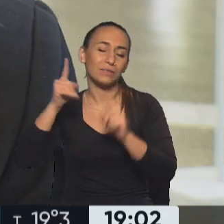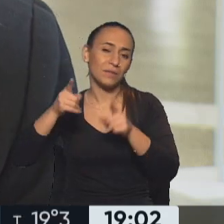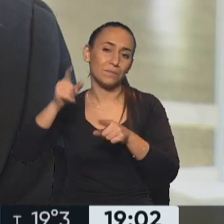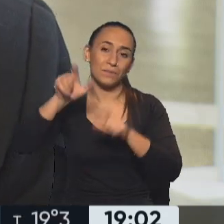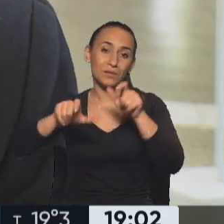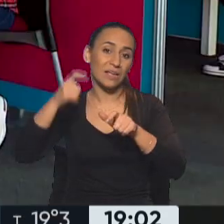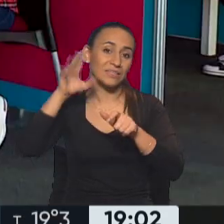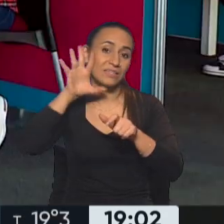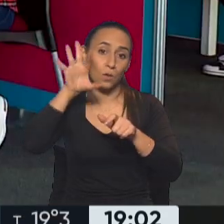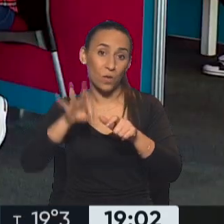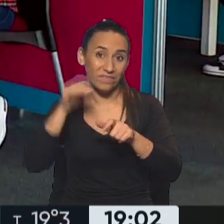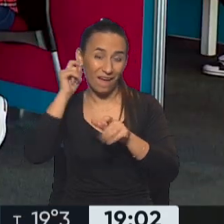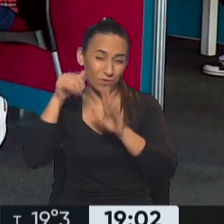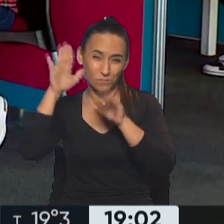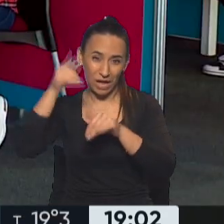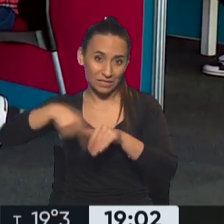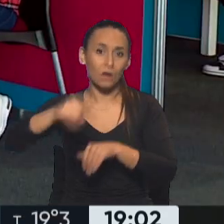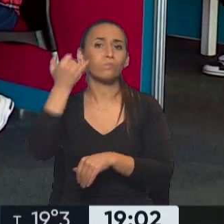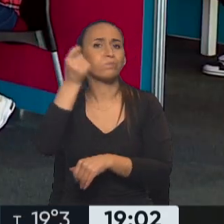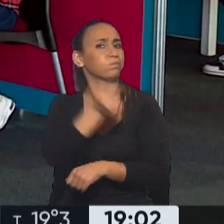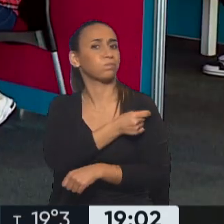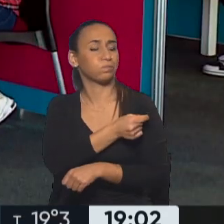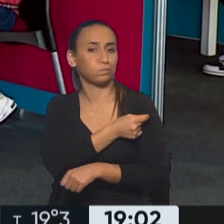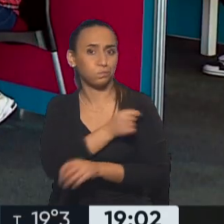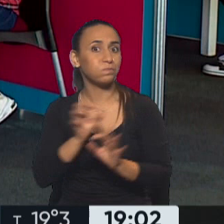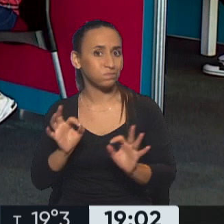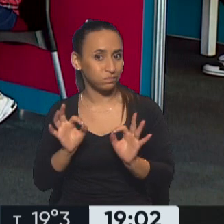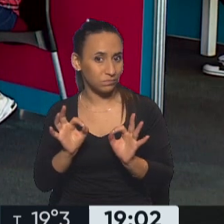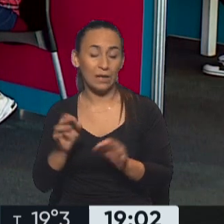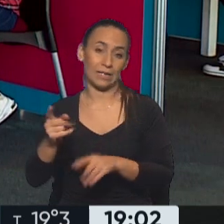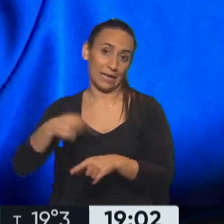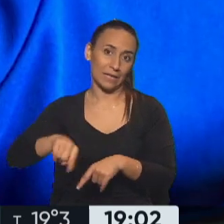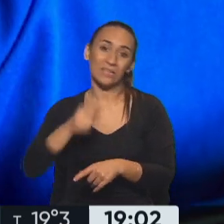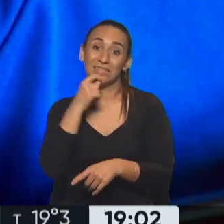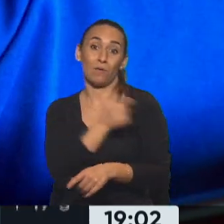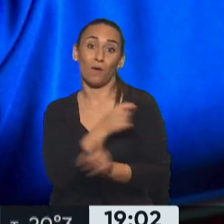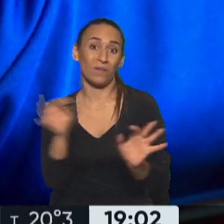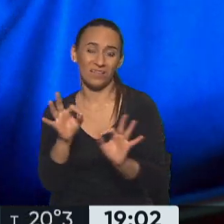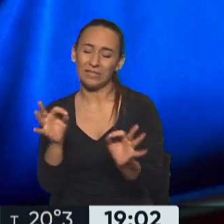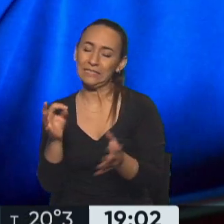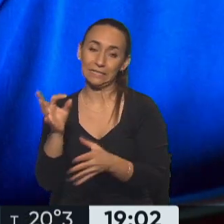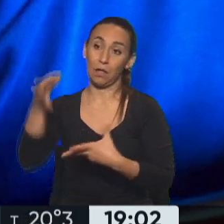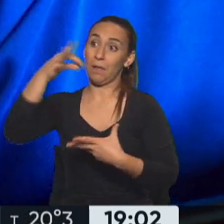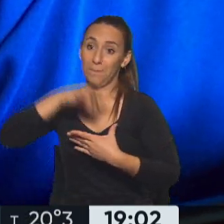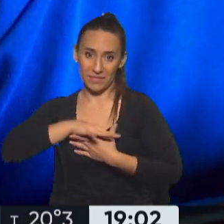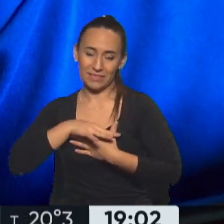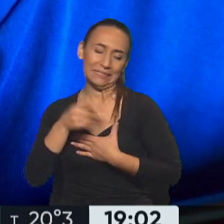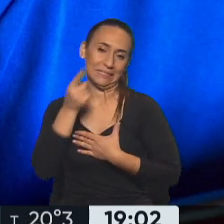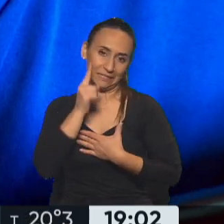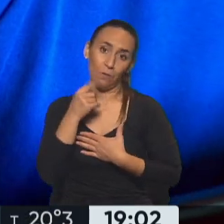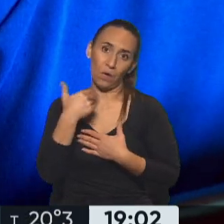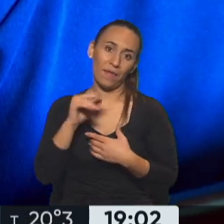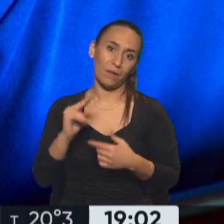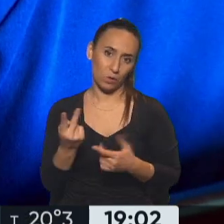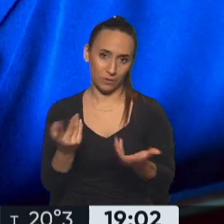de 50 años, que son los que tienen más riesgo de tener formas graves y de fallecer. Las coberturas de vacunación